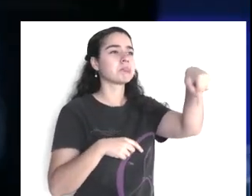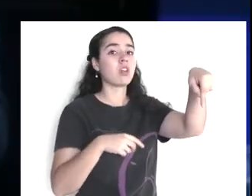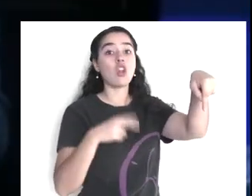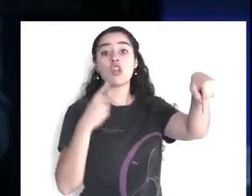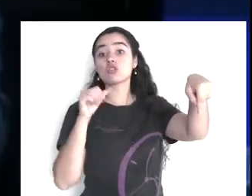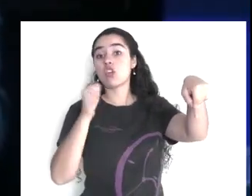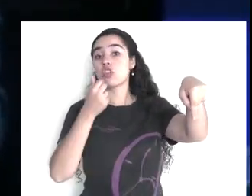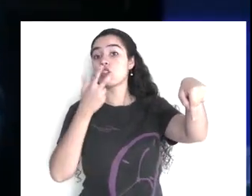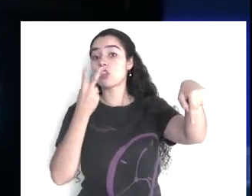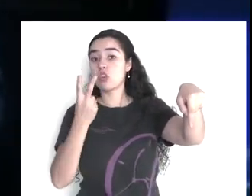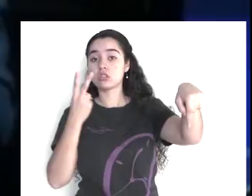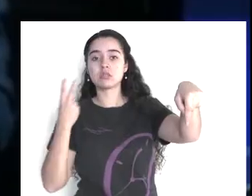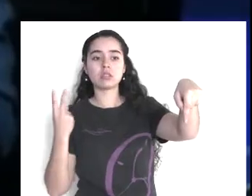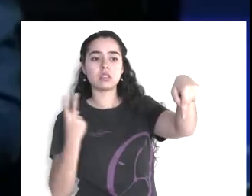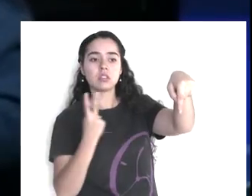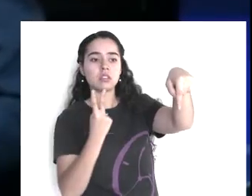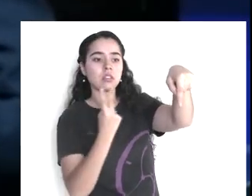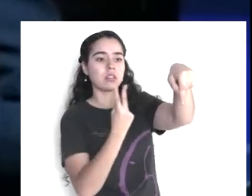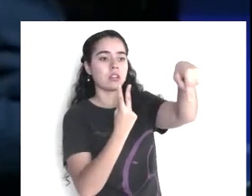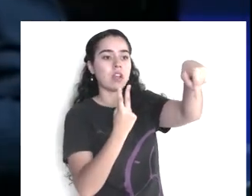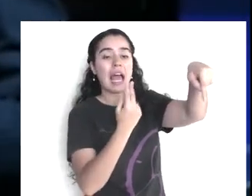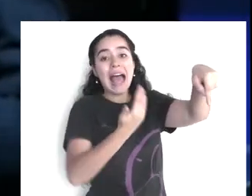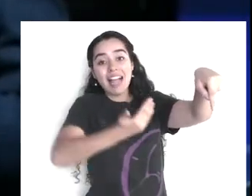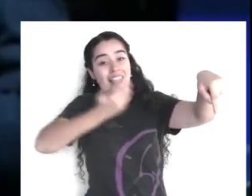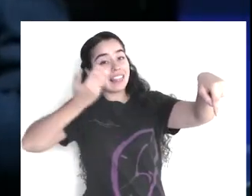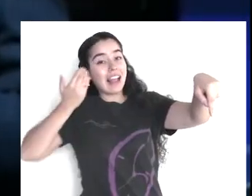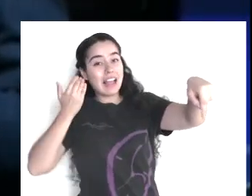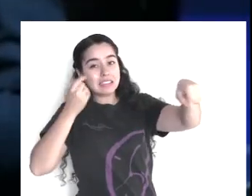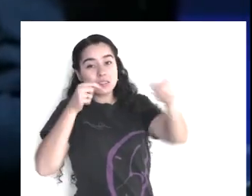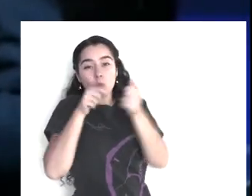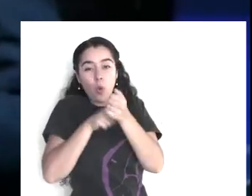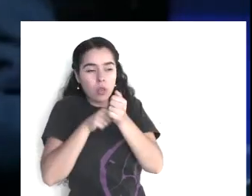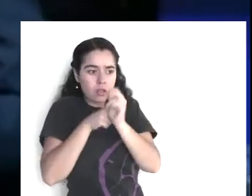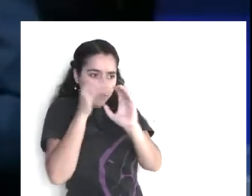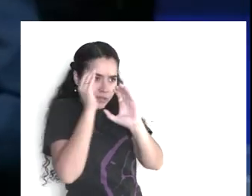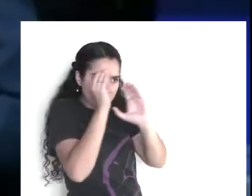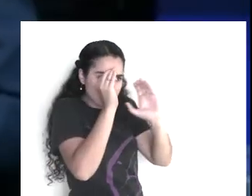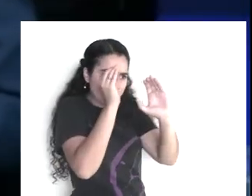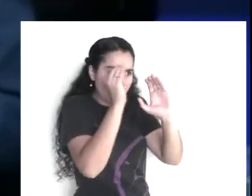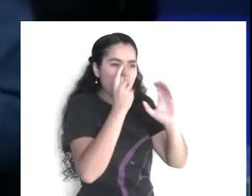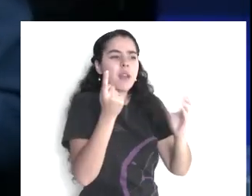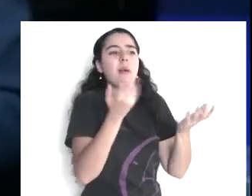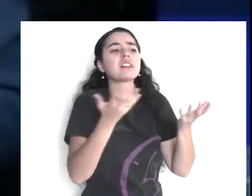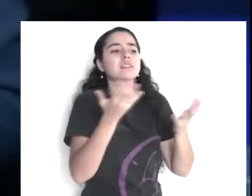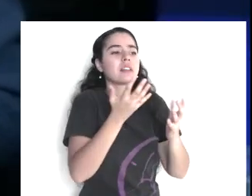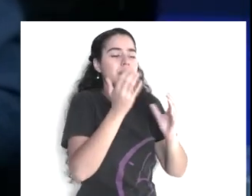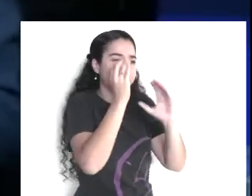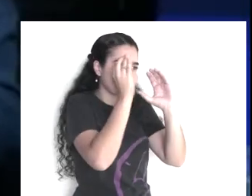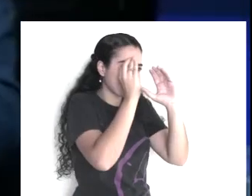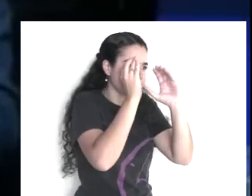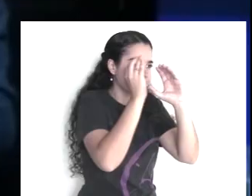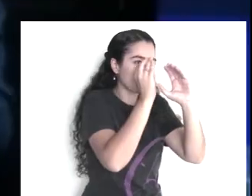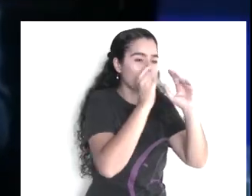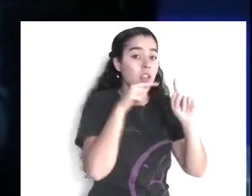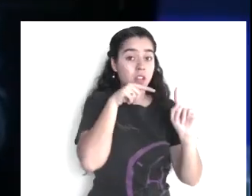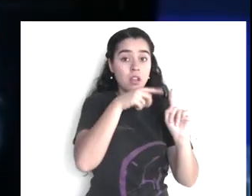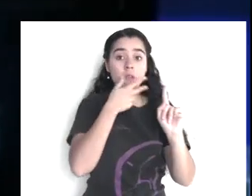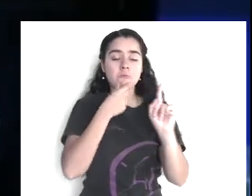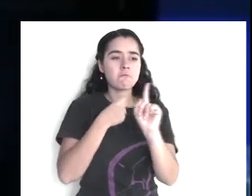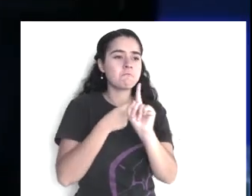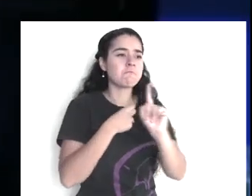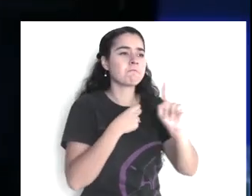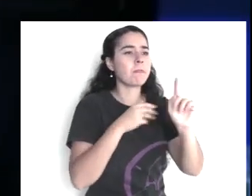emborrachar, porque seguro compró licor, bueno, resulta, con que va, con unos indigentes,